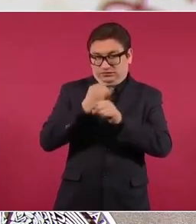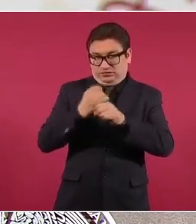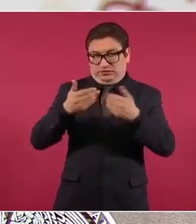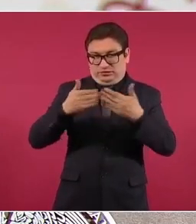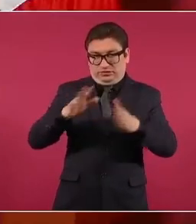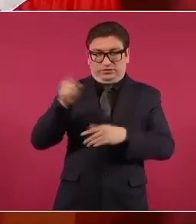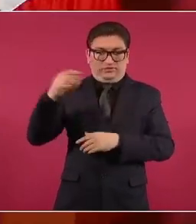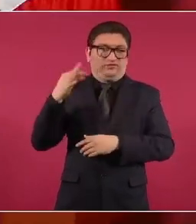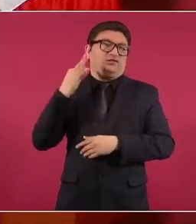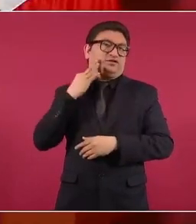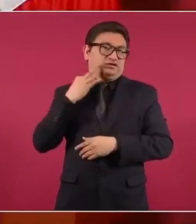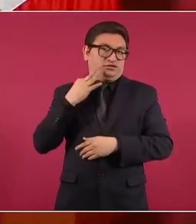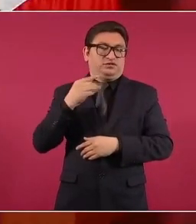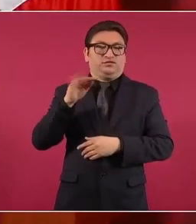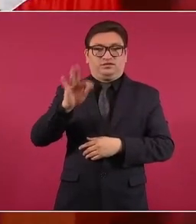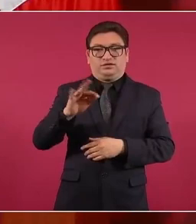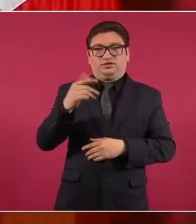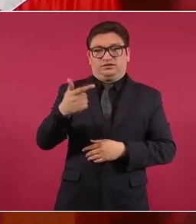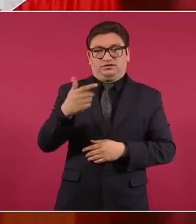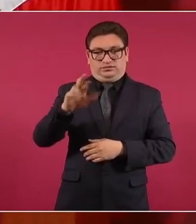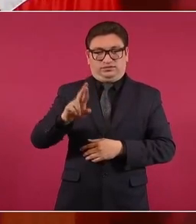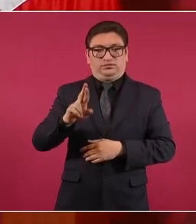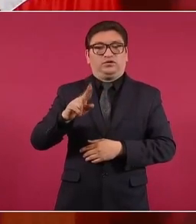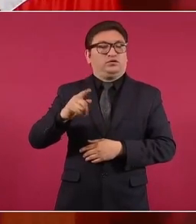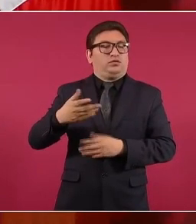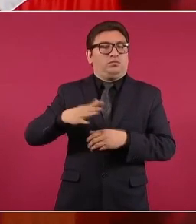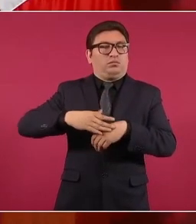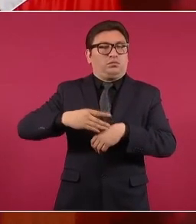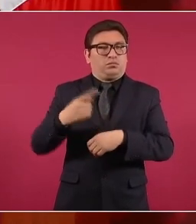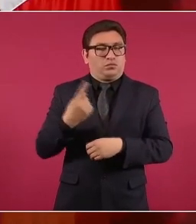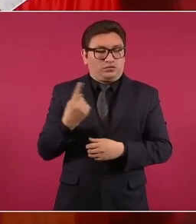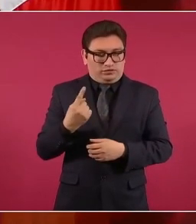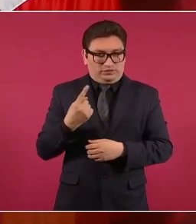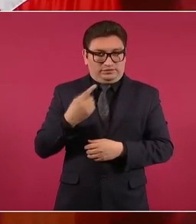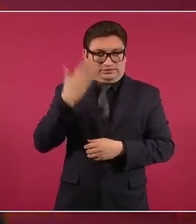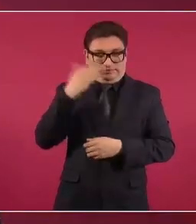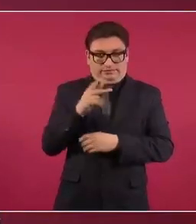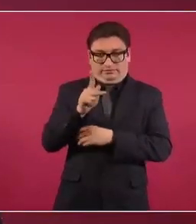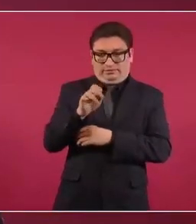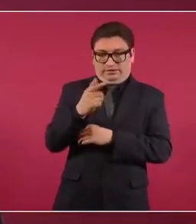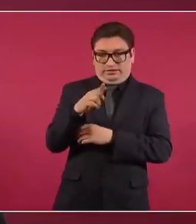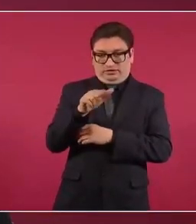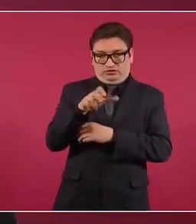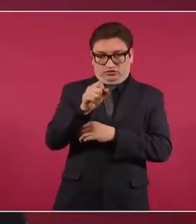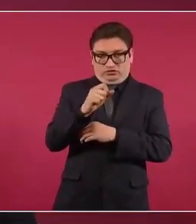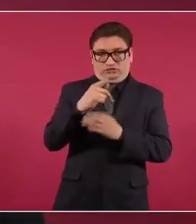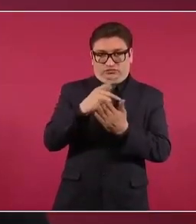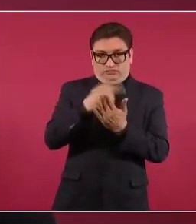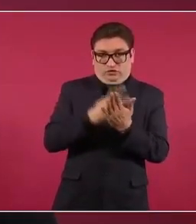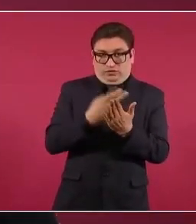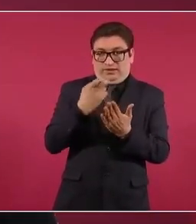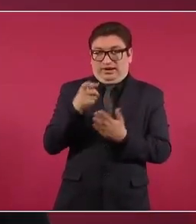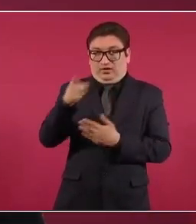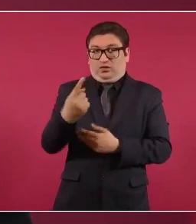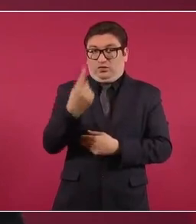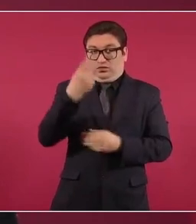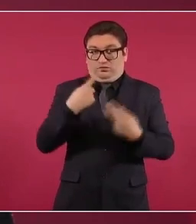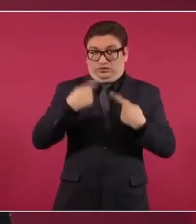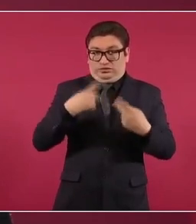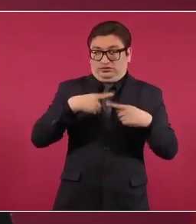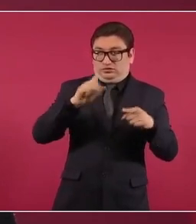en la Fiscalía General de la República debido a que a través de Pegasus un particular espiaba